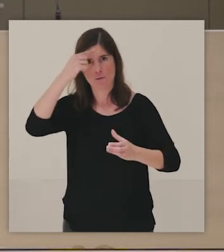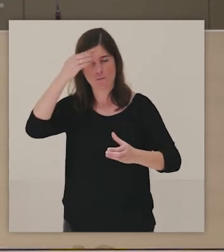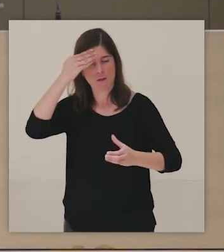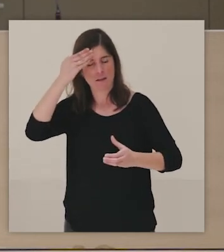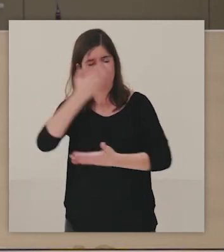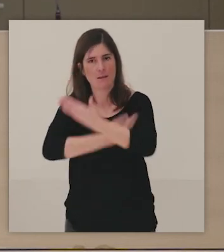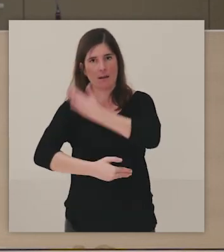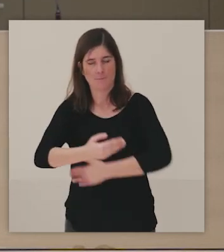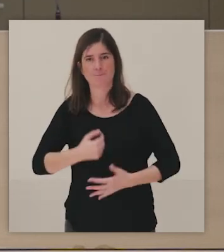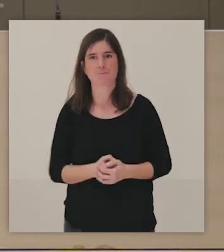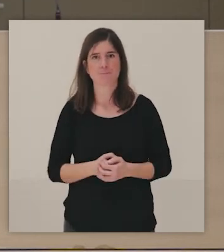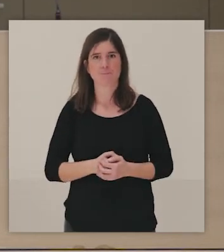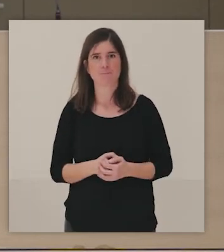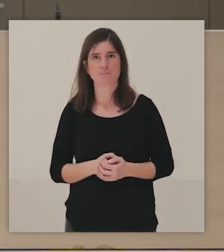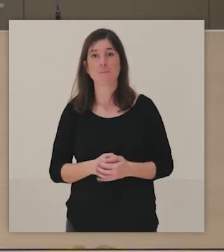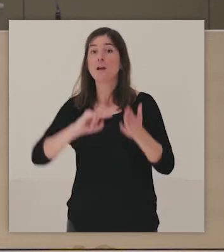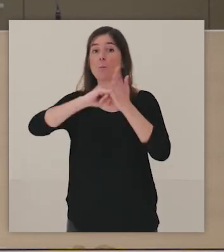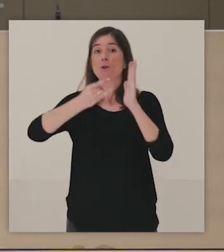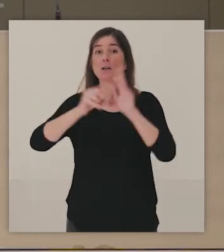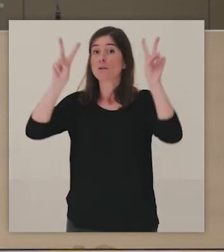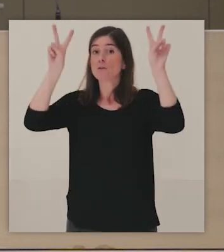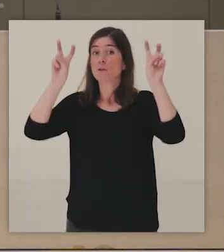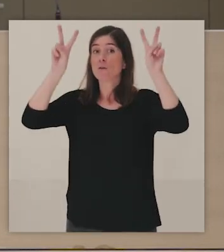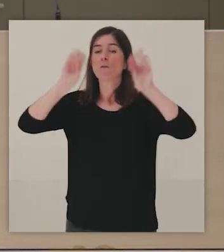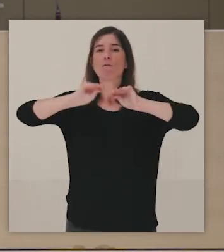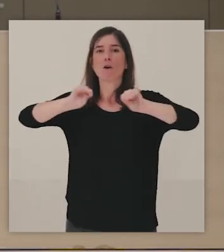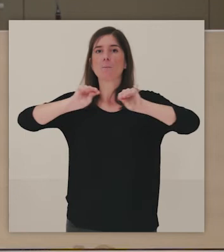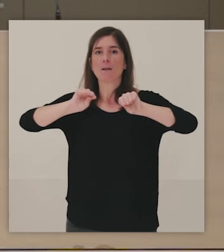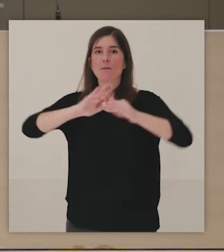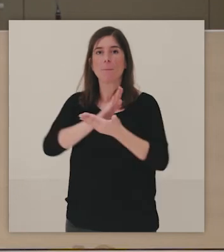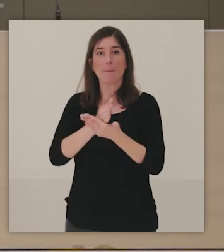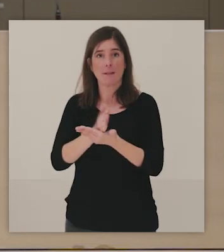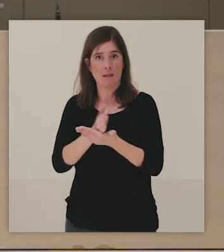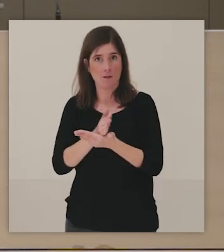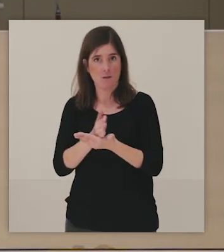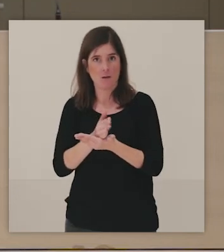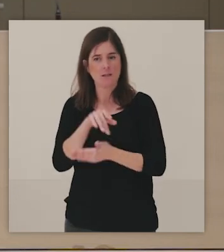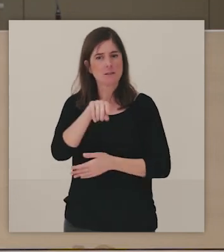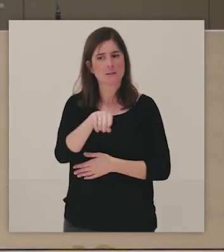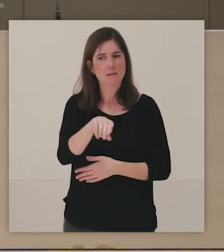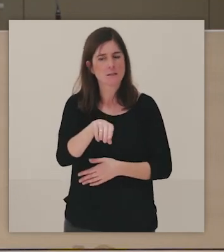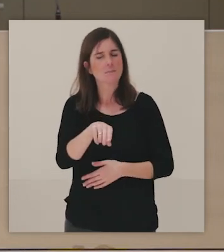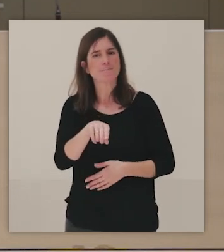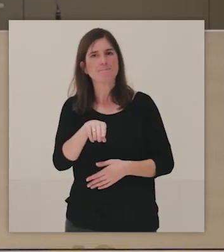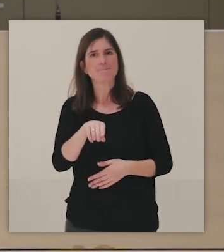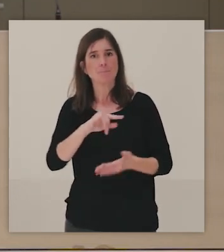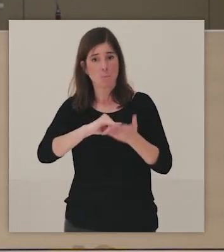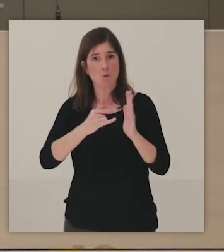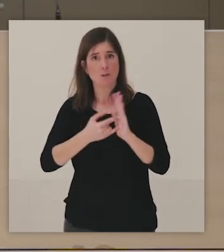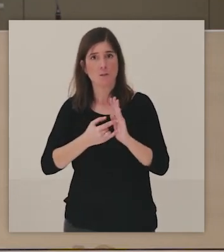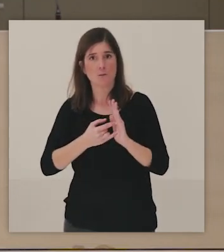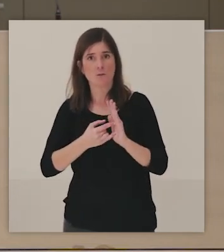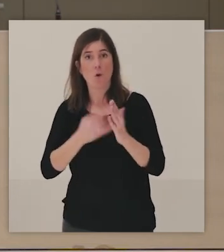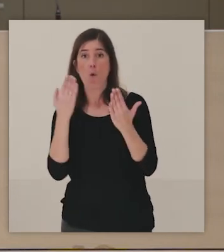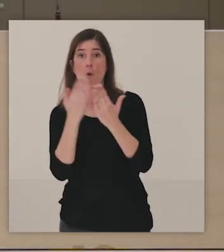lugares en los que tenemos que trabajar. Bueno, formando a mediadores es, como os digo, un proyecto a lo largo de